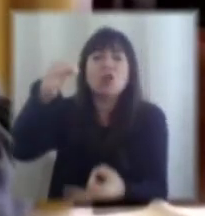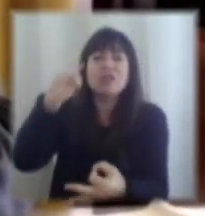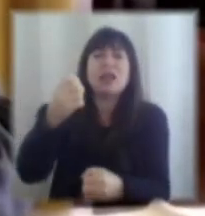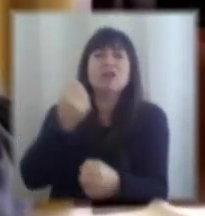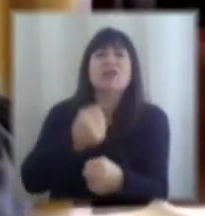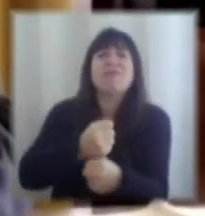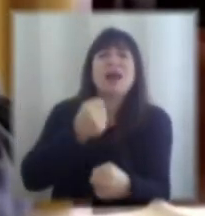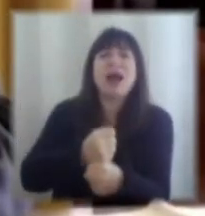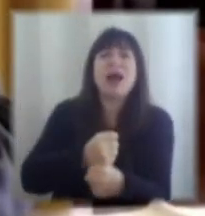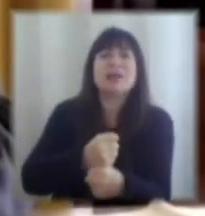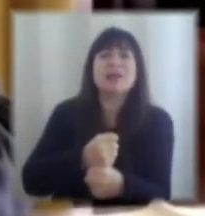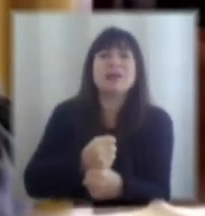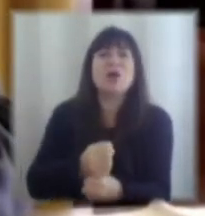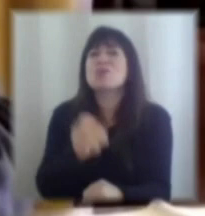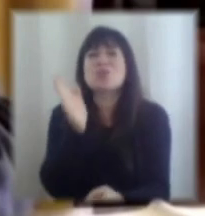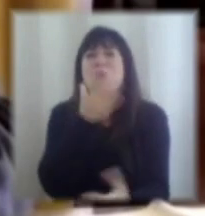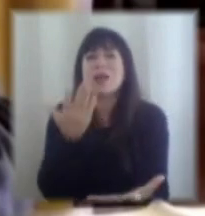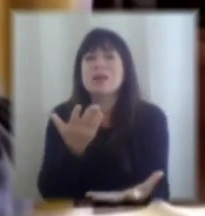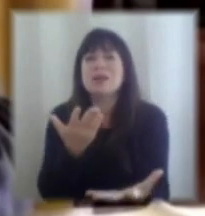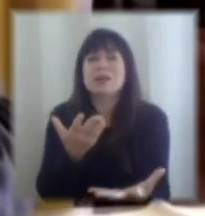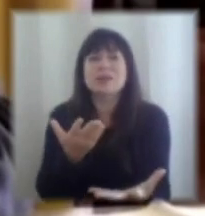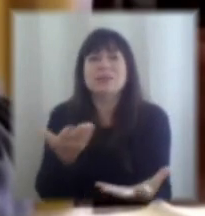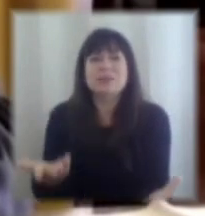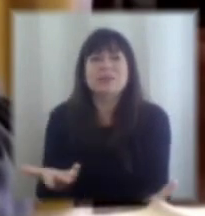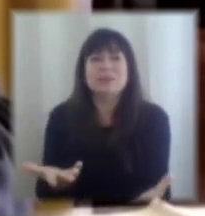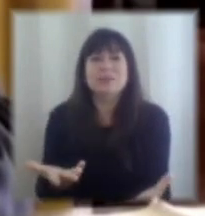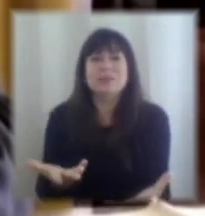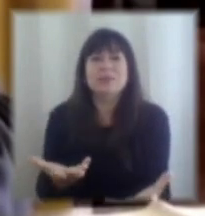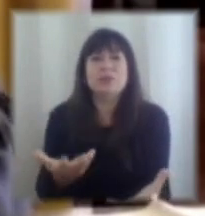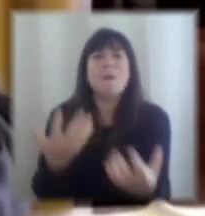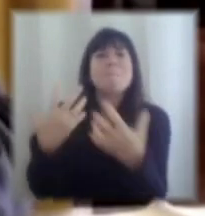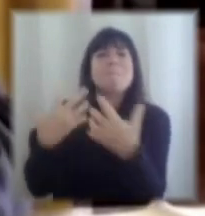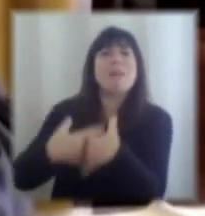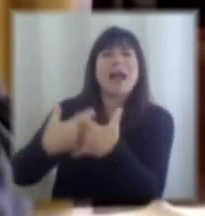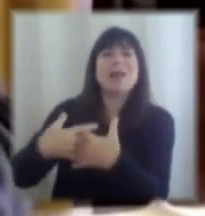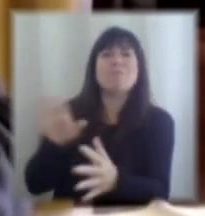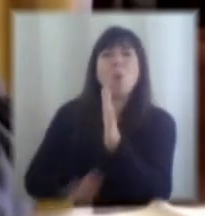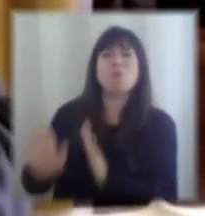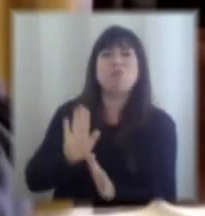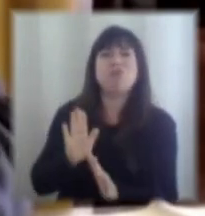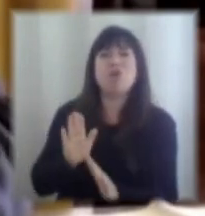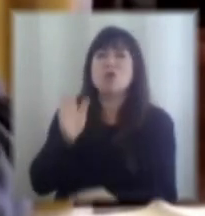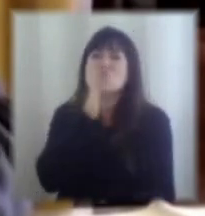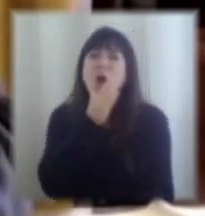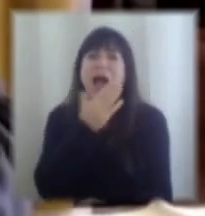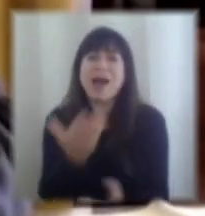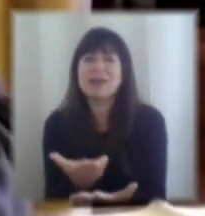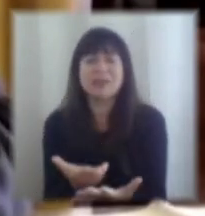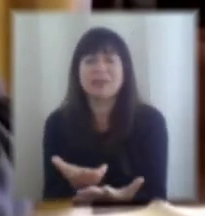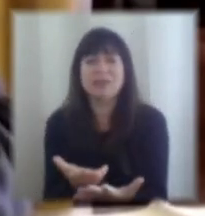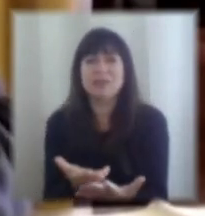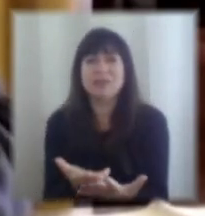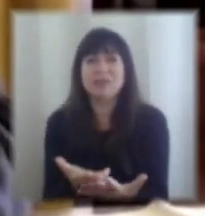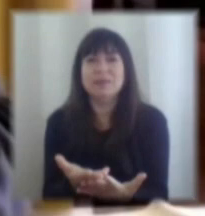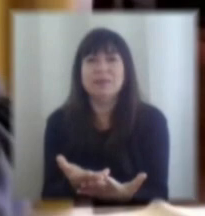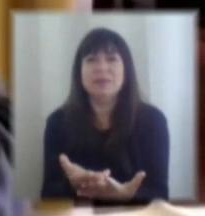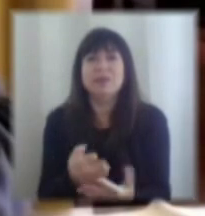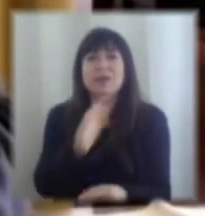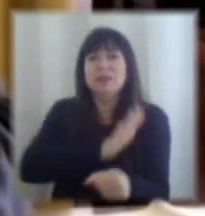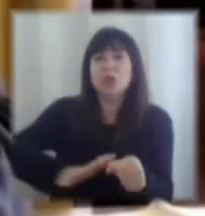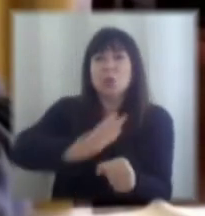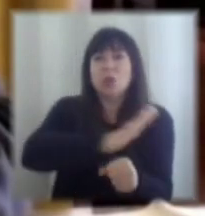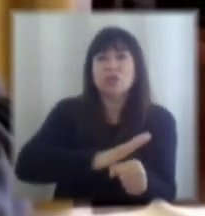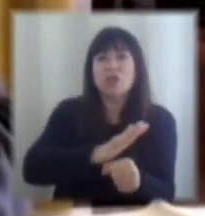no tienen ningún mecanismo de protección formal, valca la redundancia, que en situaciones de